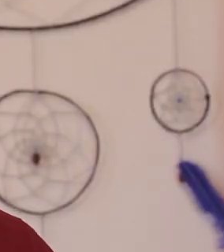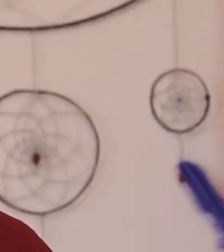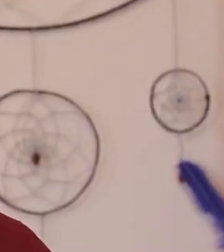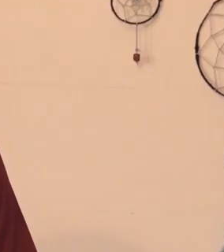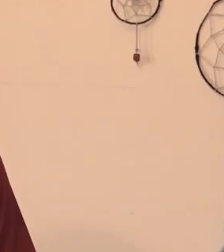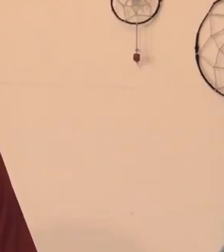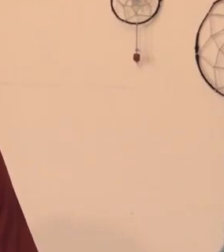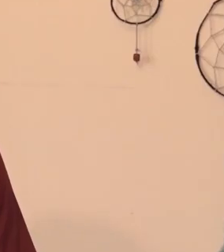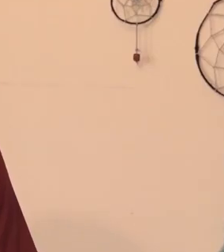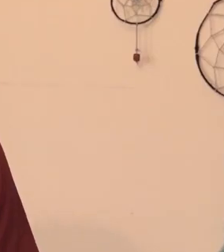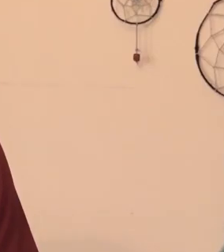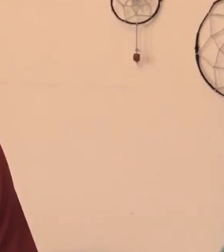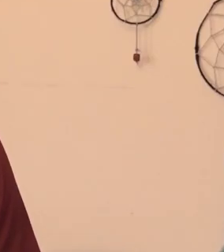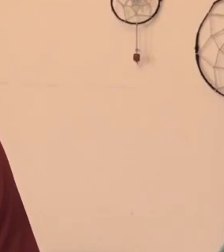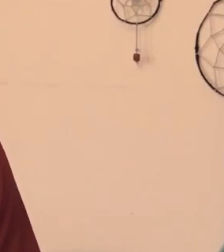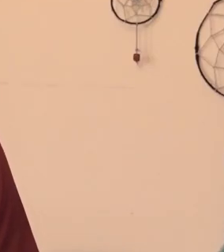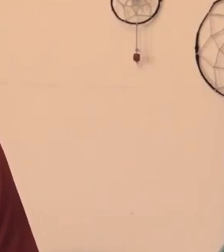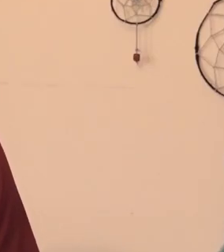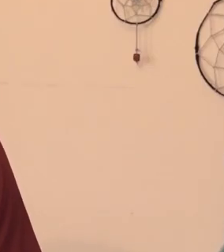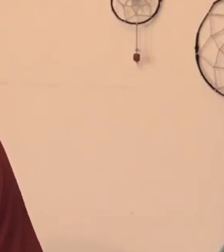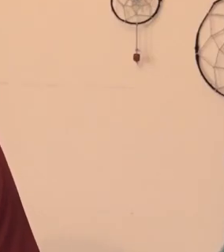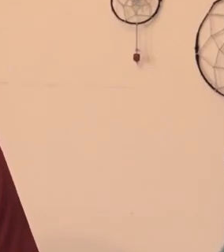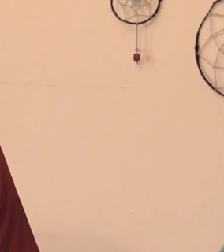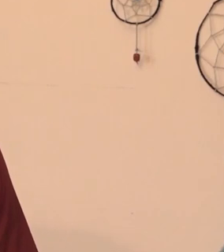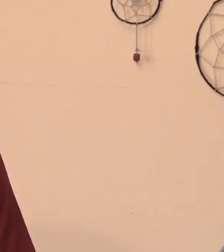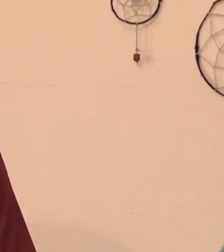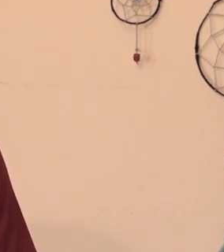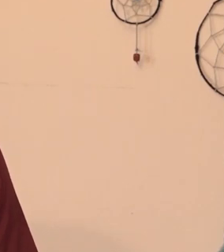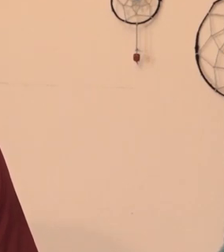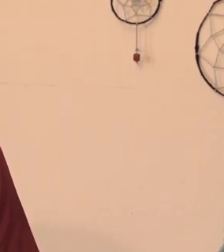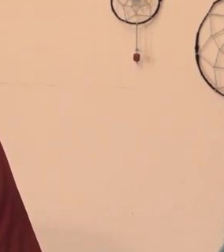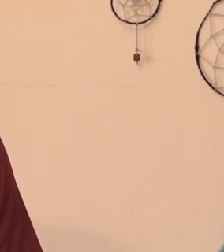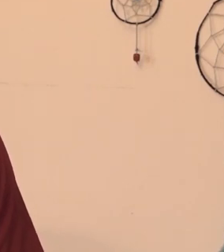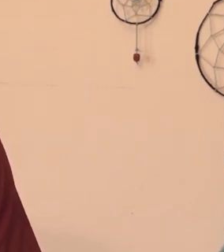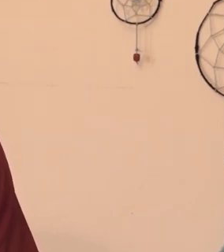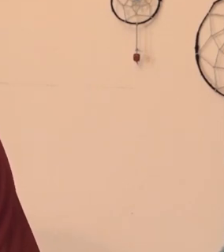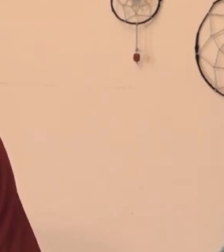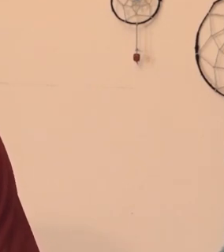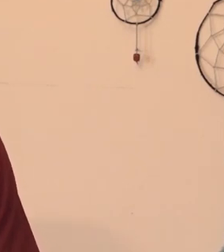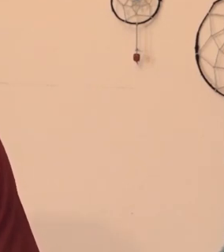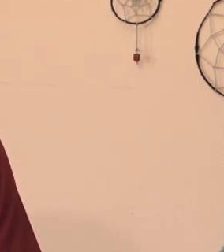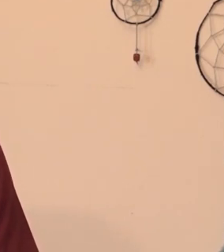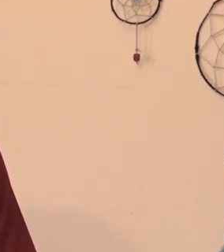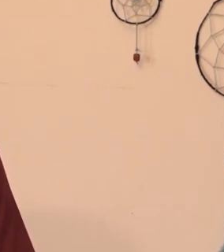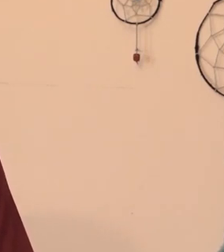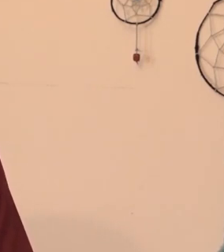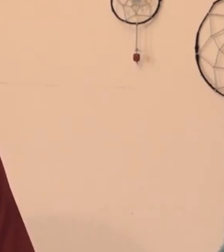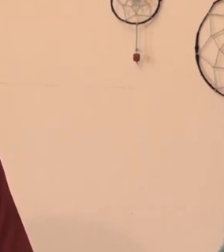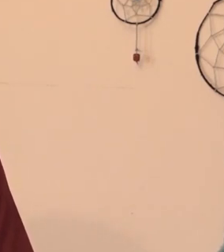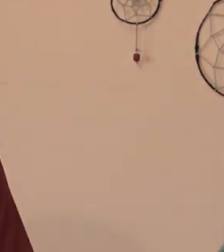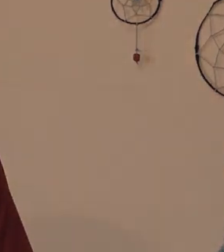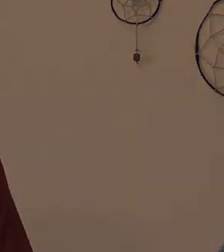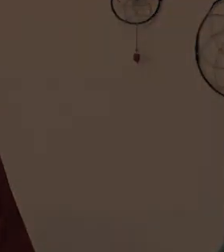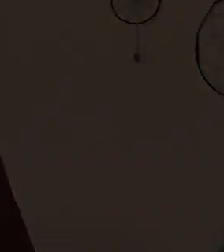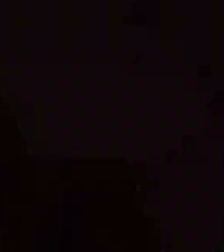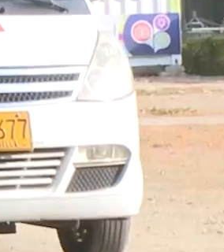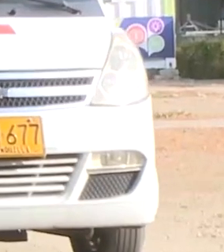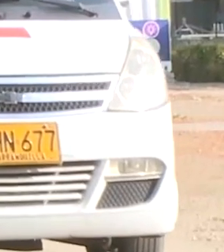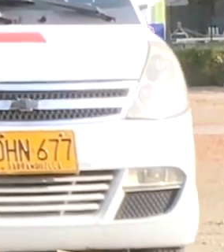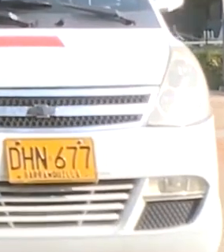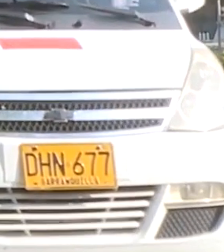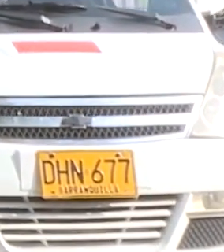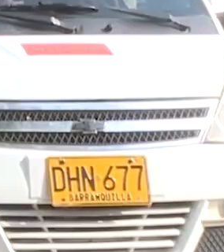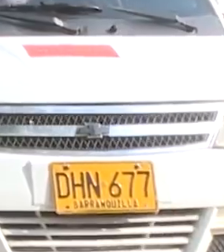en aras de ser procesadas y determinar los casos positivos. Los invitamos a ser testigos de este histórico momento.